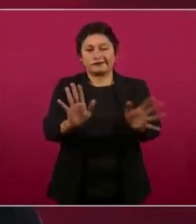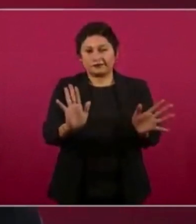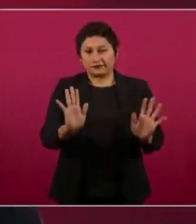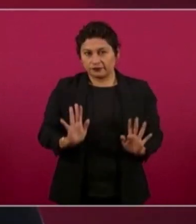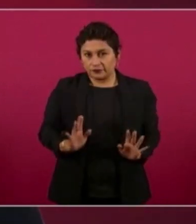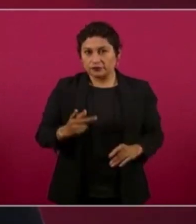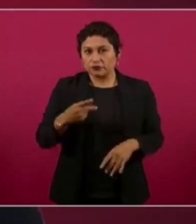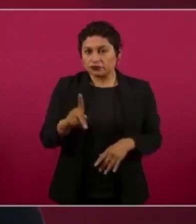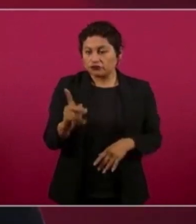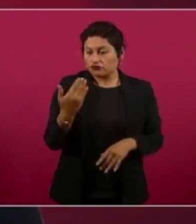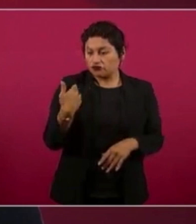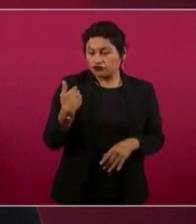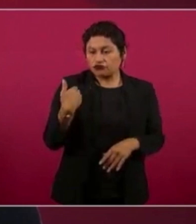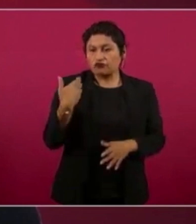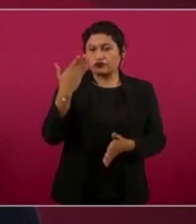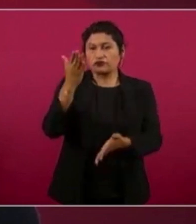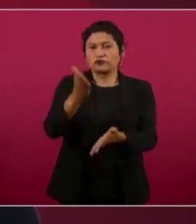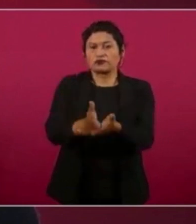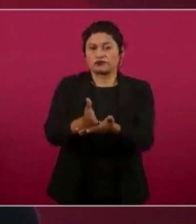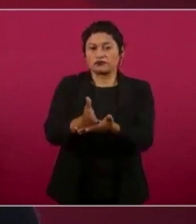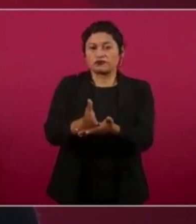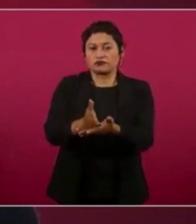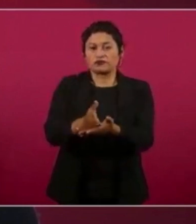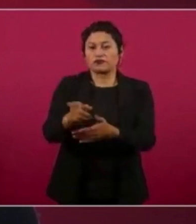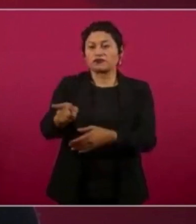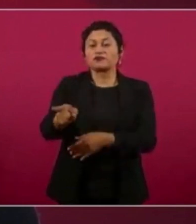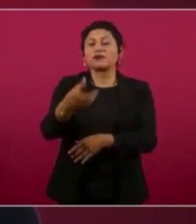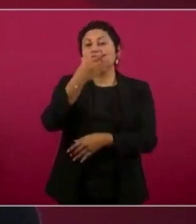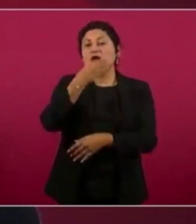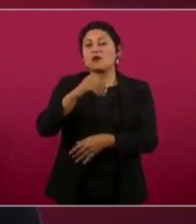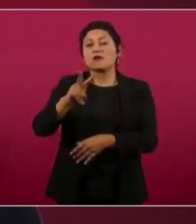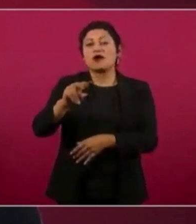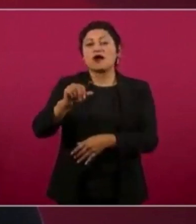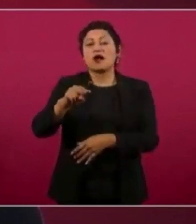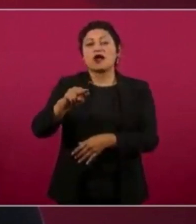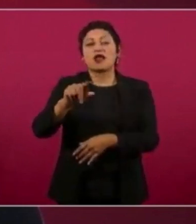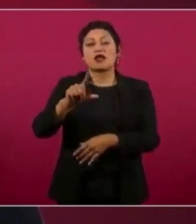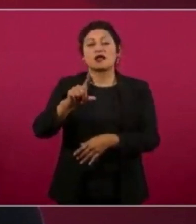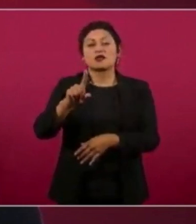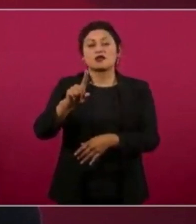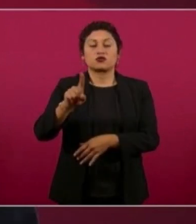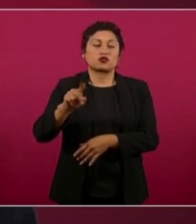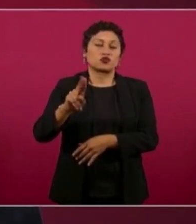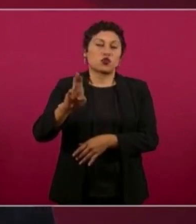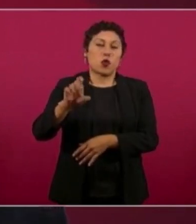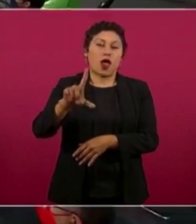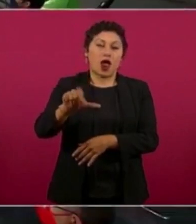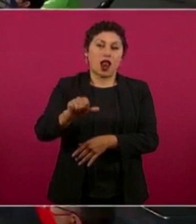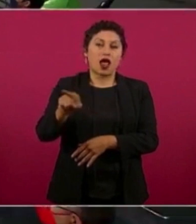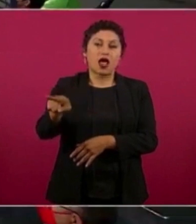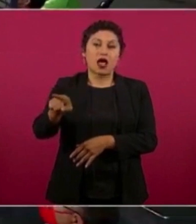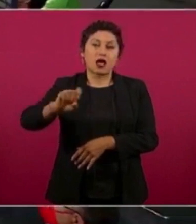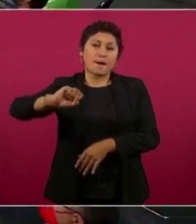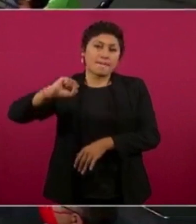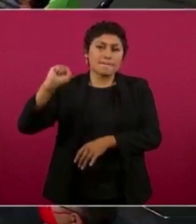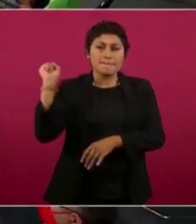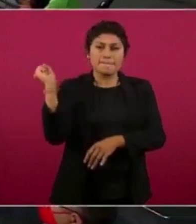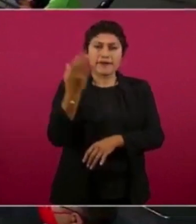me pichó Valenzuela y estuvo